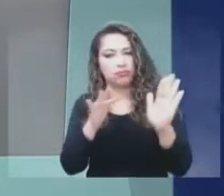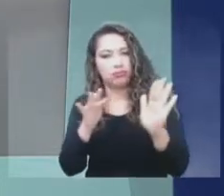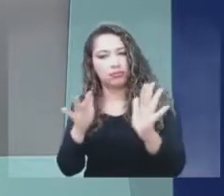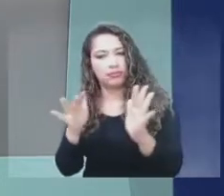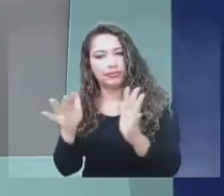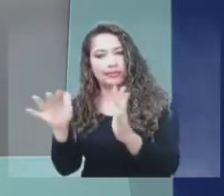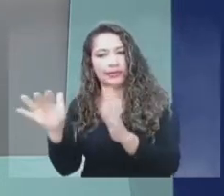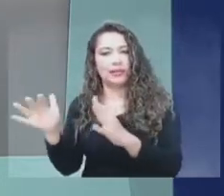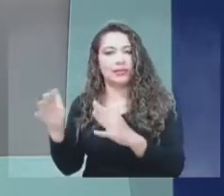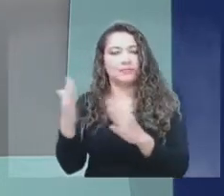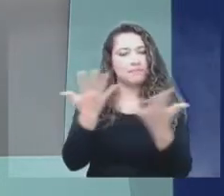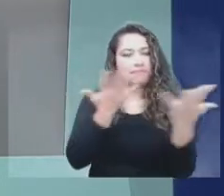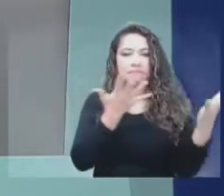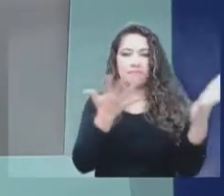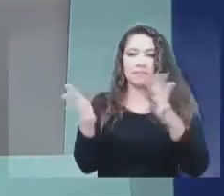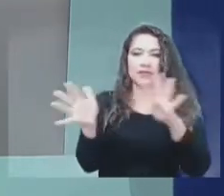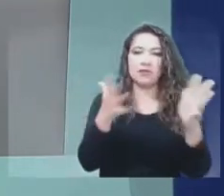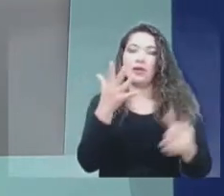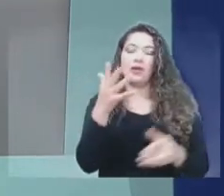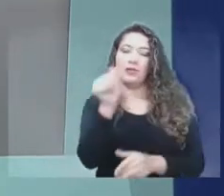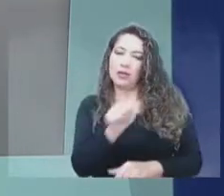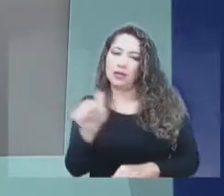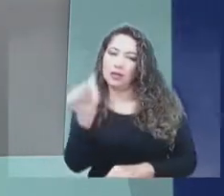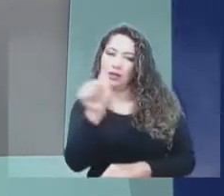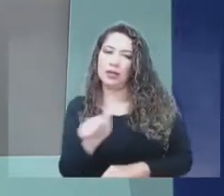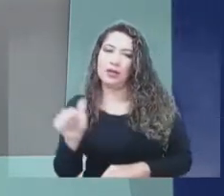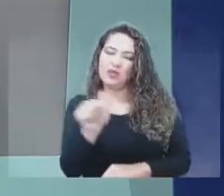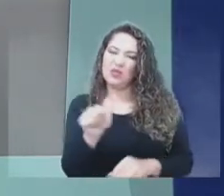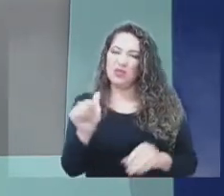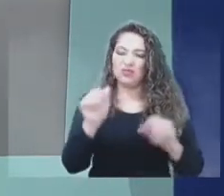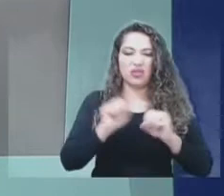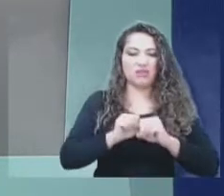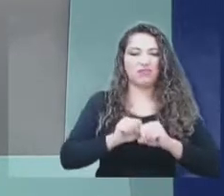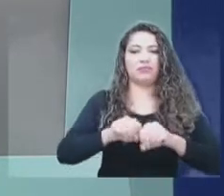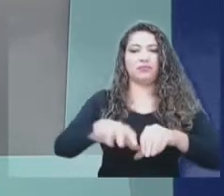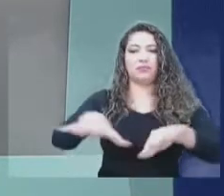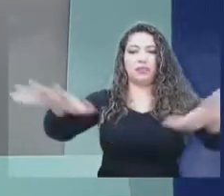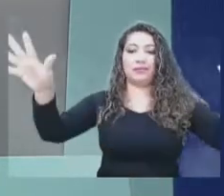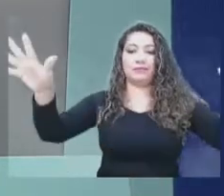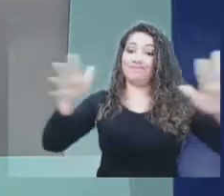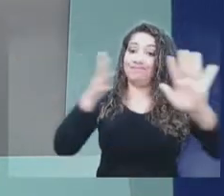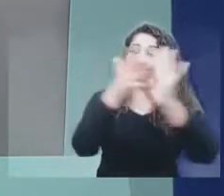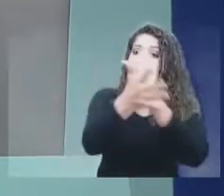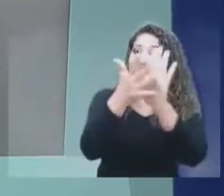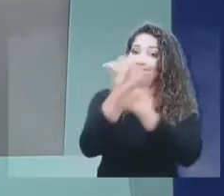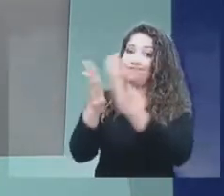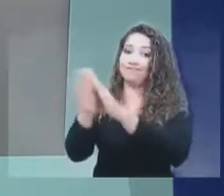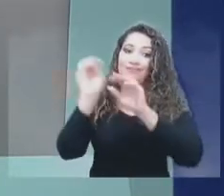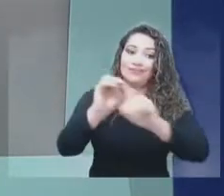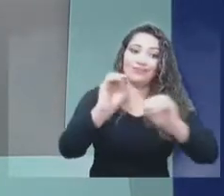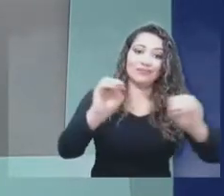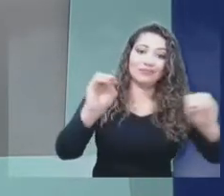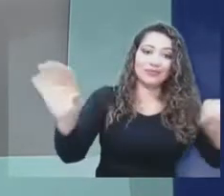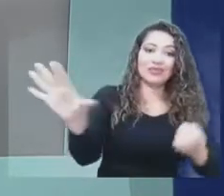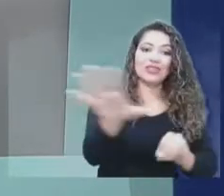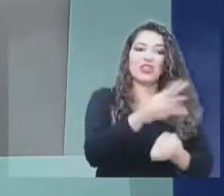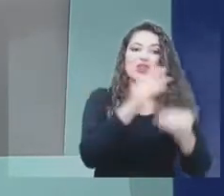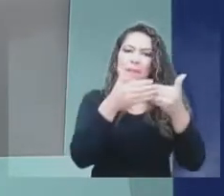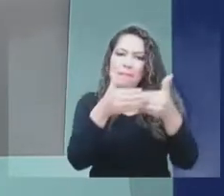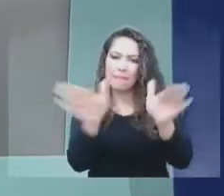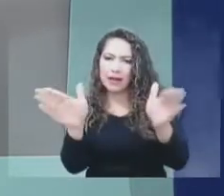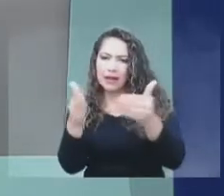logramos sacarlo a la luz pública para contarle a todo el mundo qué bandas de frecuencia son las que se tienen